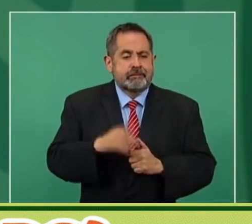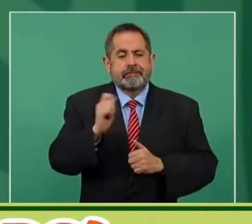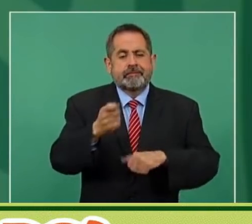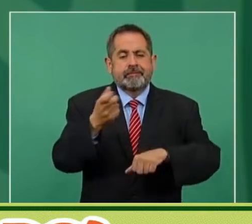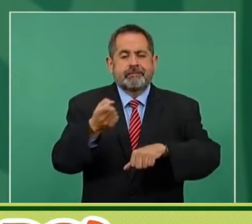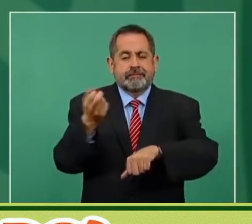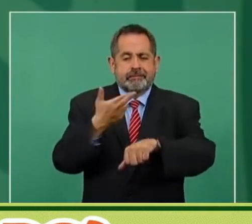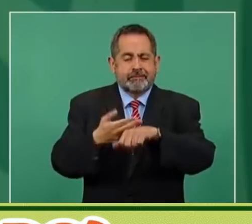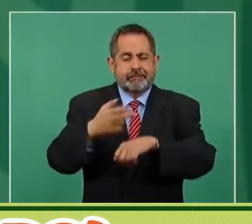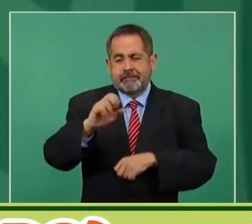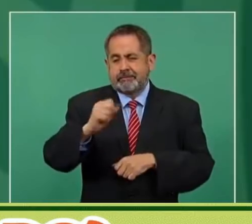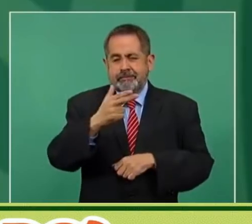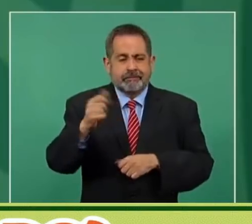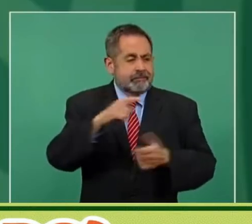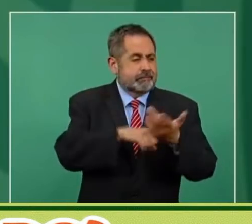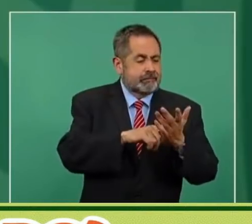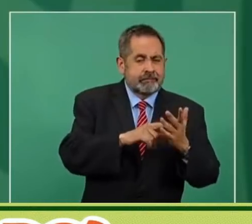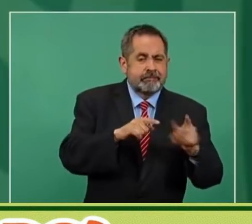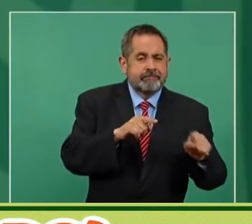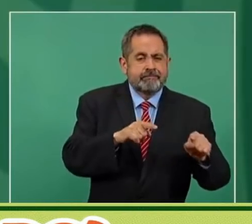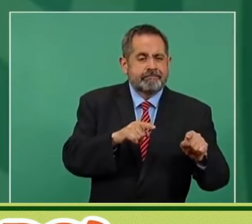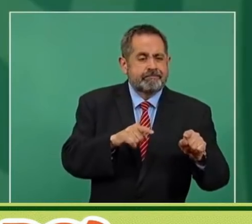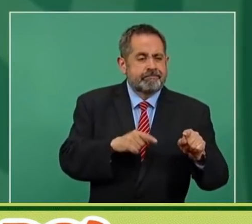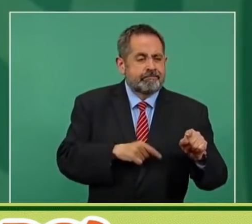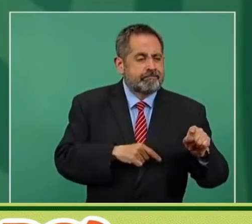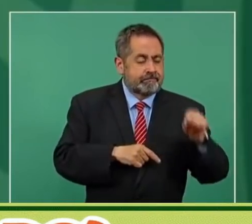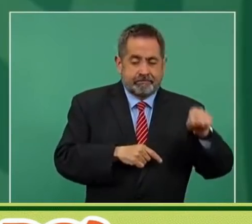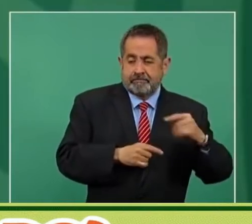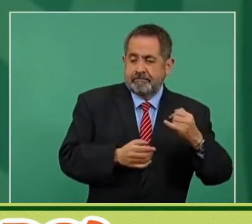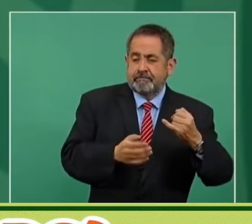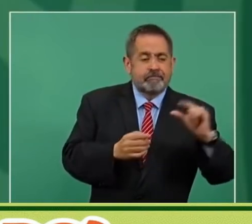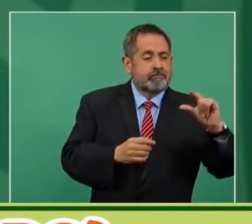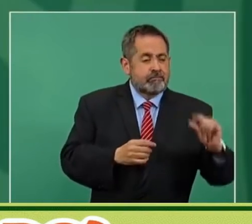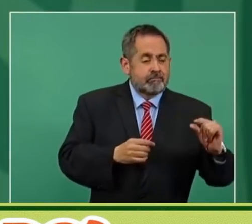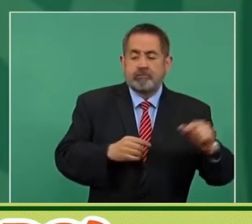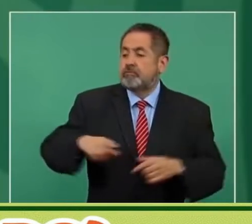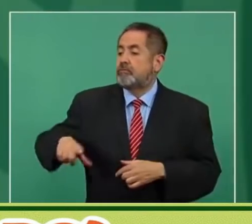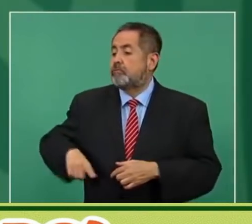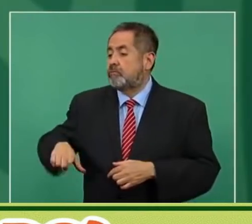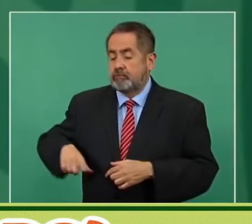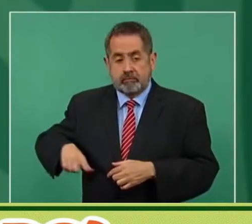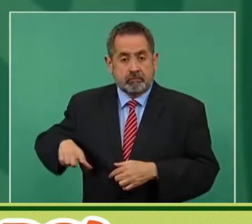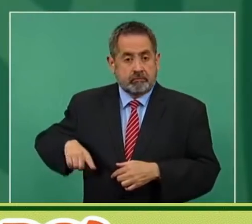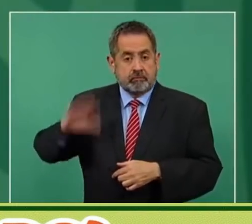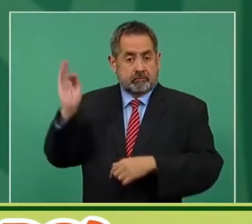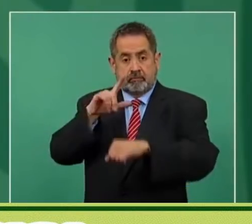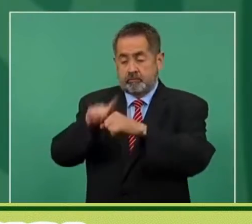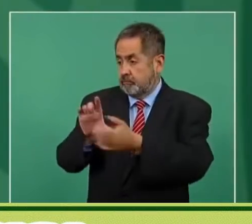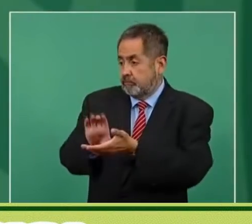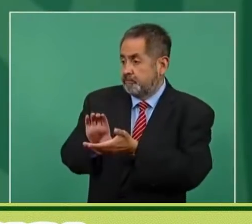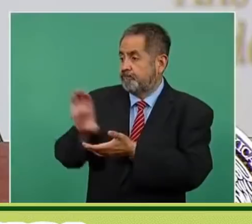hiciera el descuento de las participaciones a los estados. Llegó